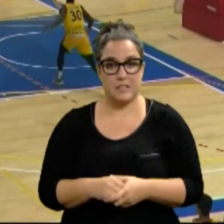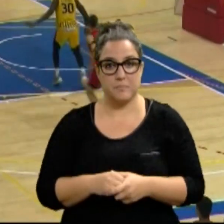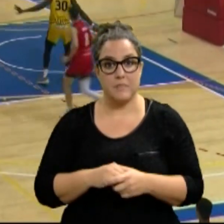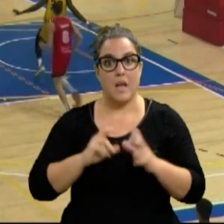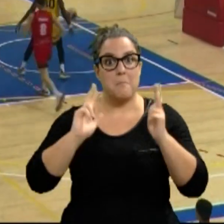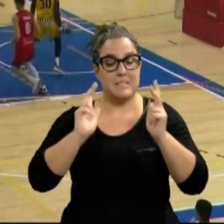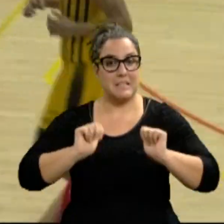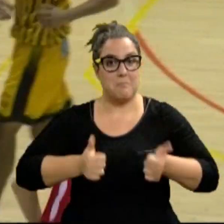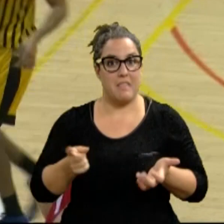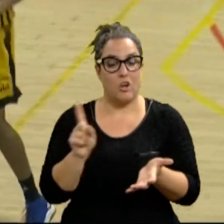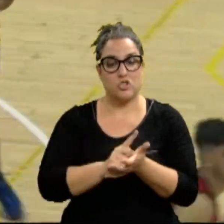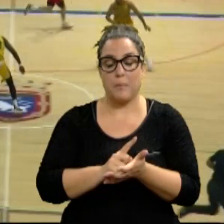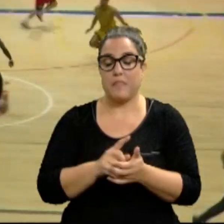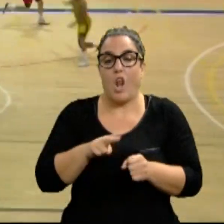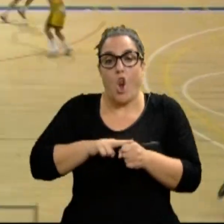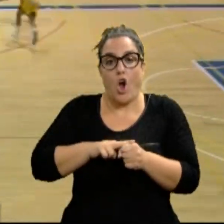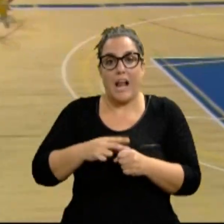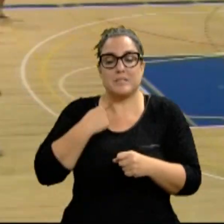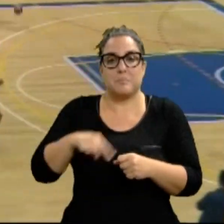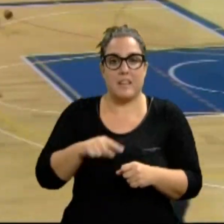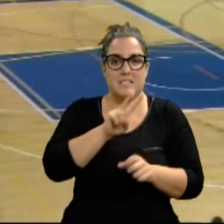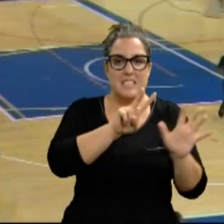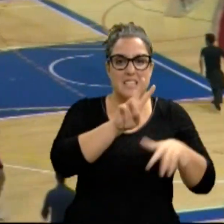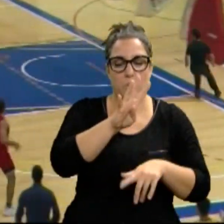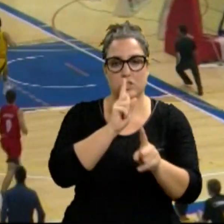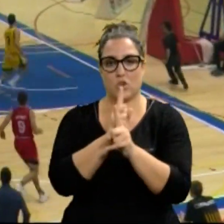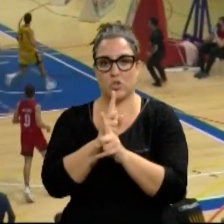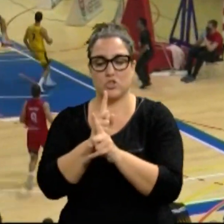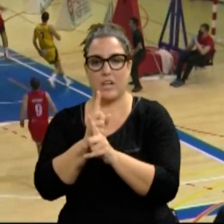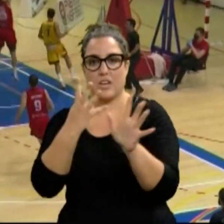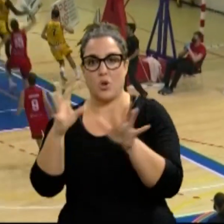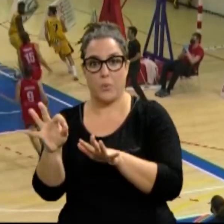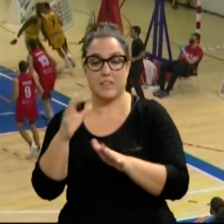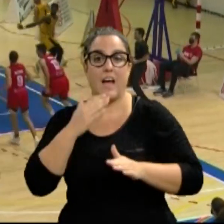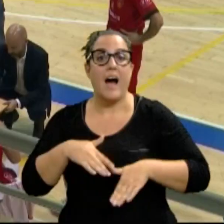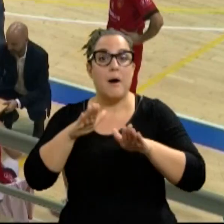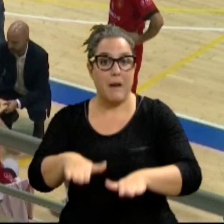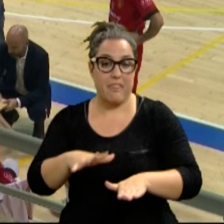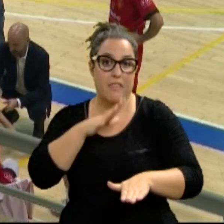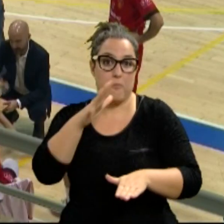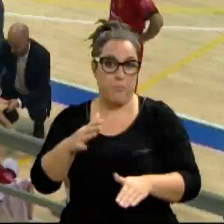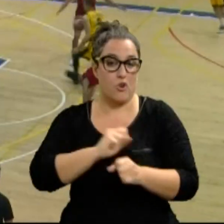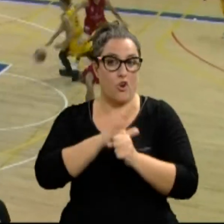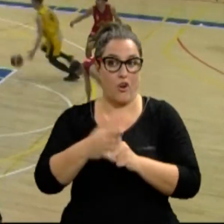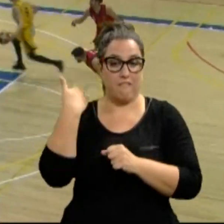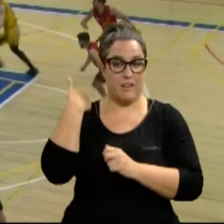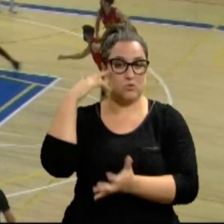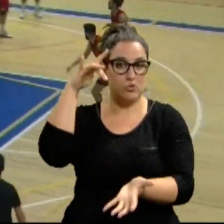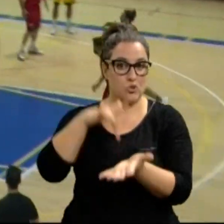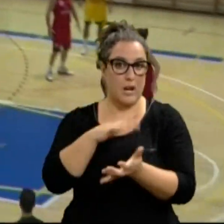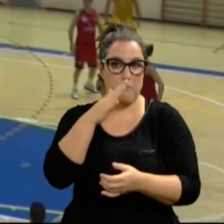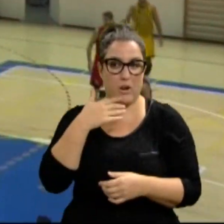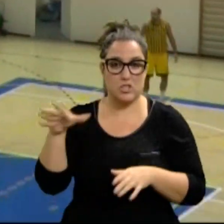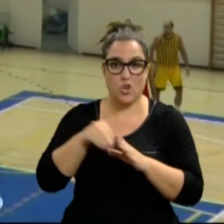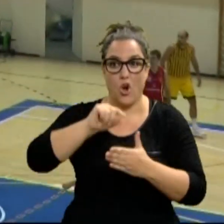semanas. Los locales cayeron por 74-90 ante Pardíñez en un partido aplazado en su día por casos de coronavirus, por lo que Yuste no pudo contar con